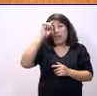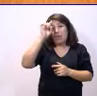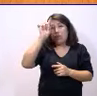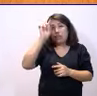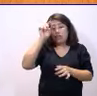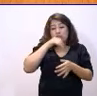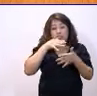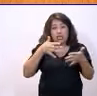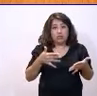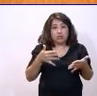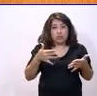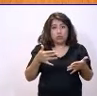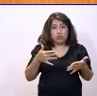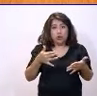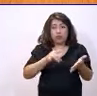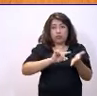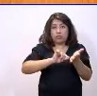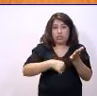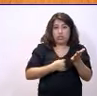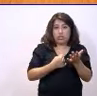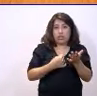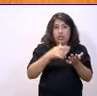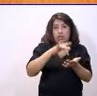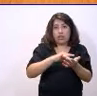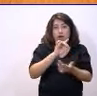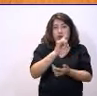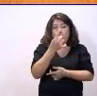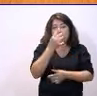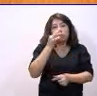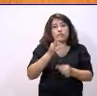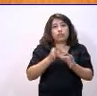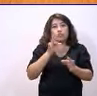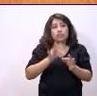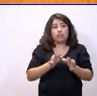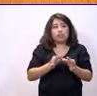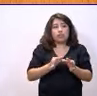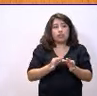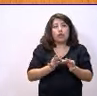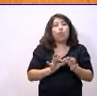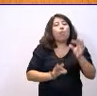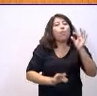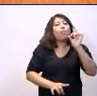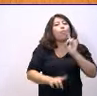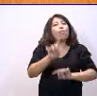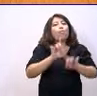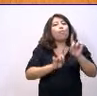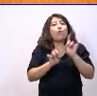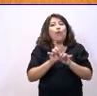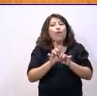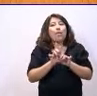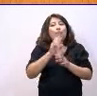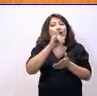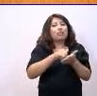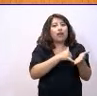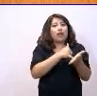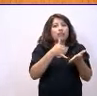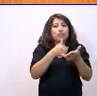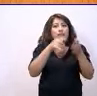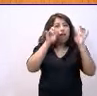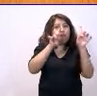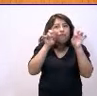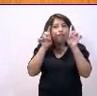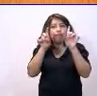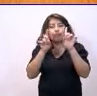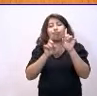tienen contratado a 1 de septiembre, es verdad que aún no han empezado los cursos, va a haber problemas para dar determinadas asignaturas. Va a haber